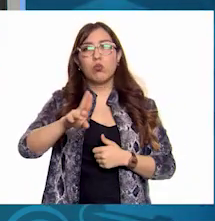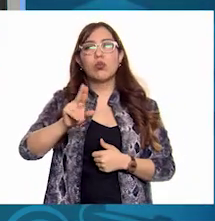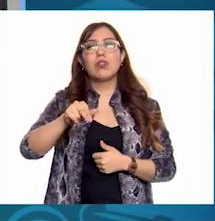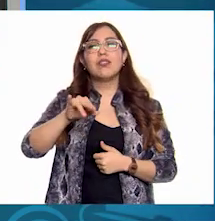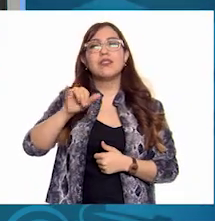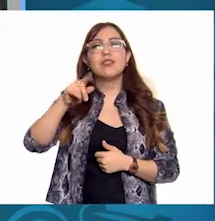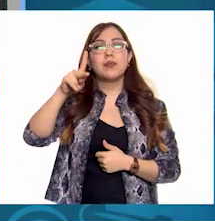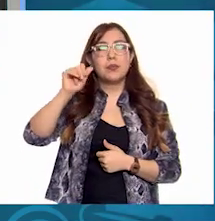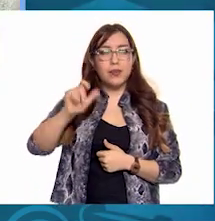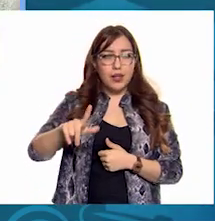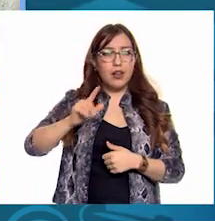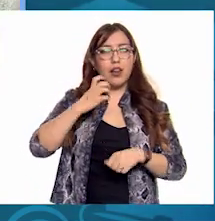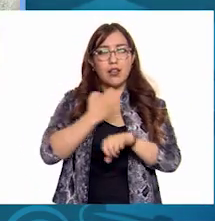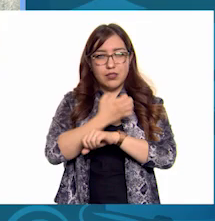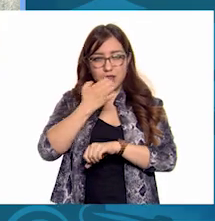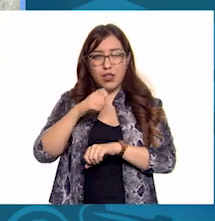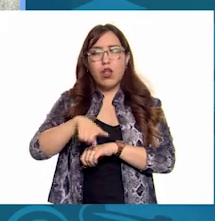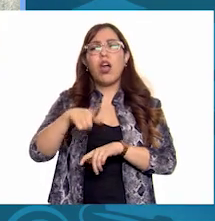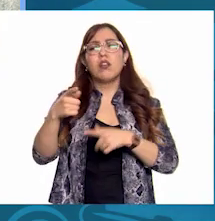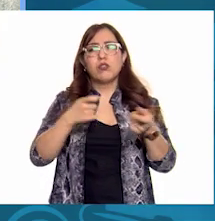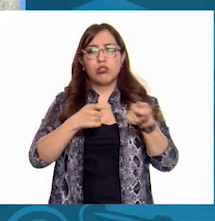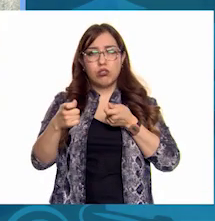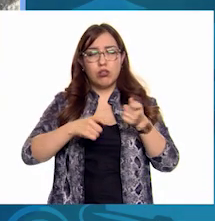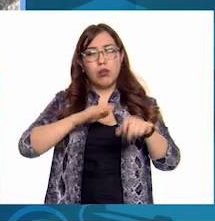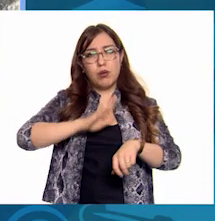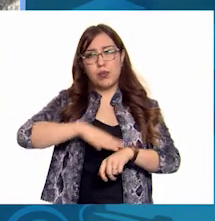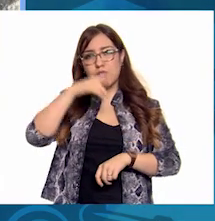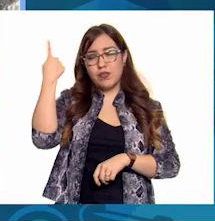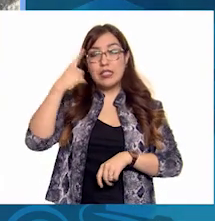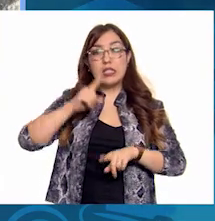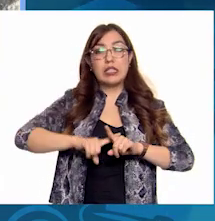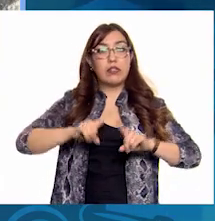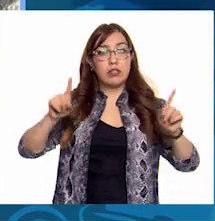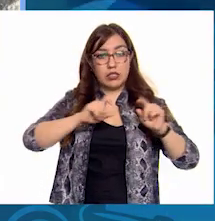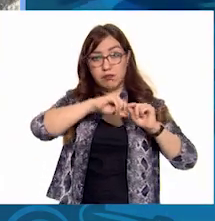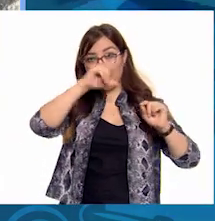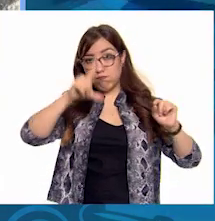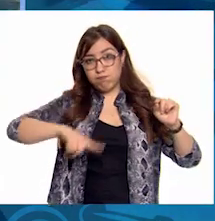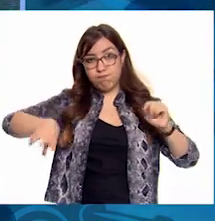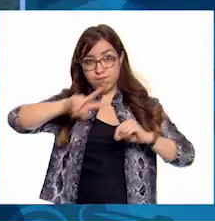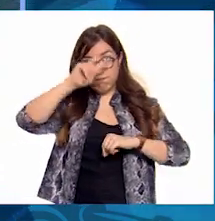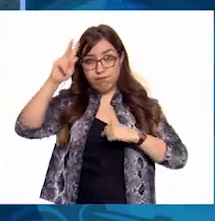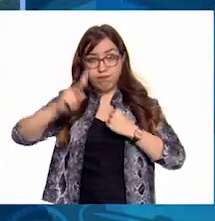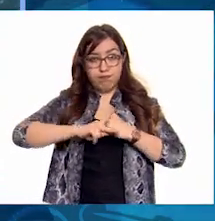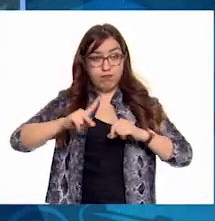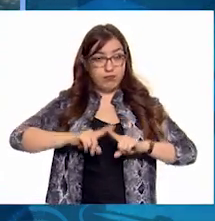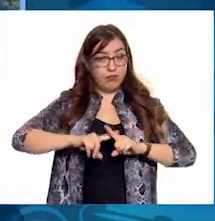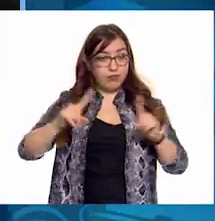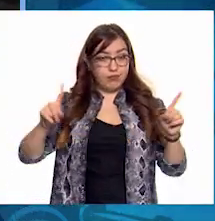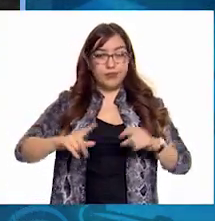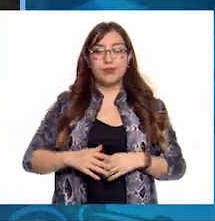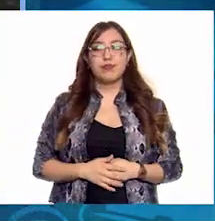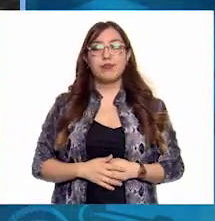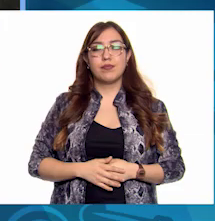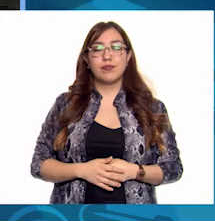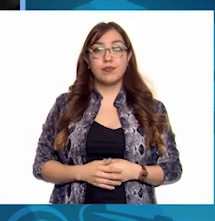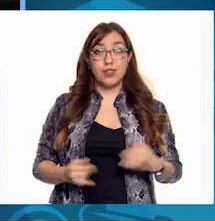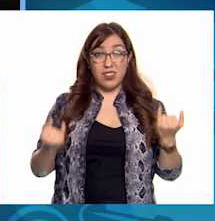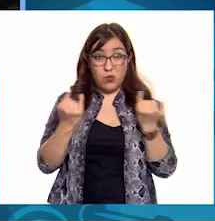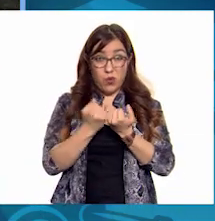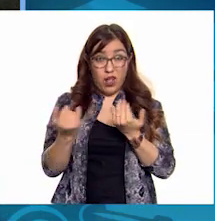Aplican cierto tipo de regulación Pero cuando es de tipo federal aplica otro tipo de regulación Y por lo general no son parejas